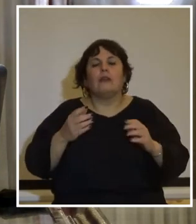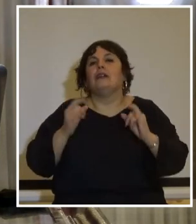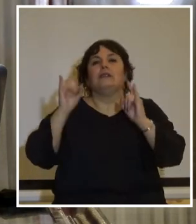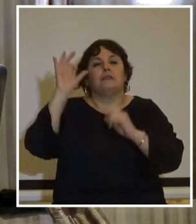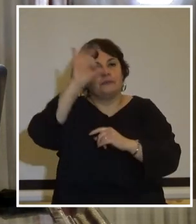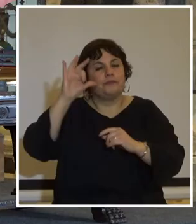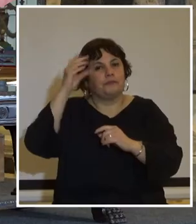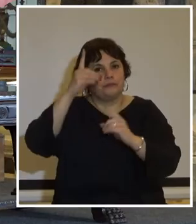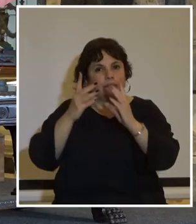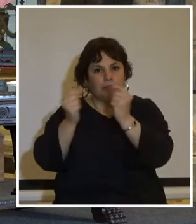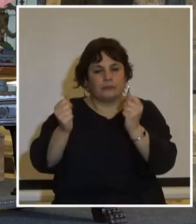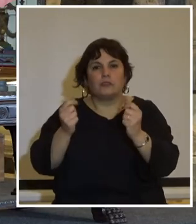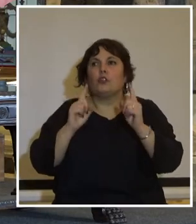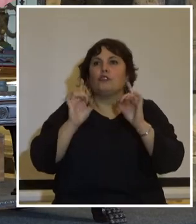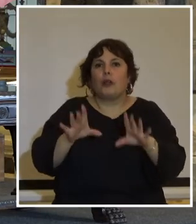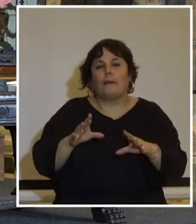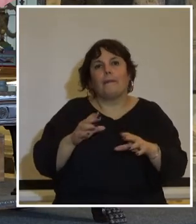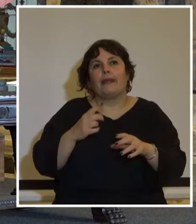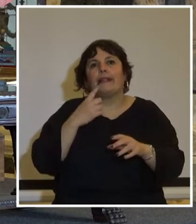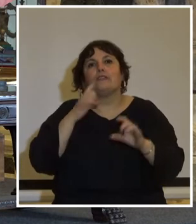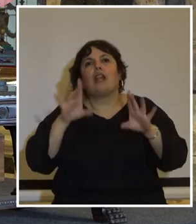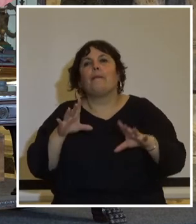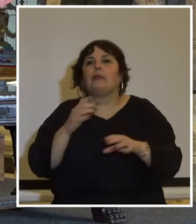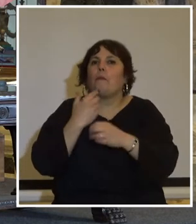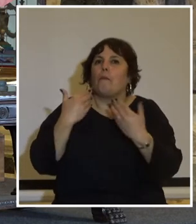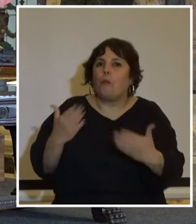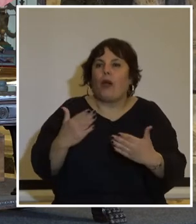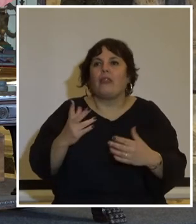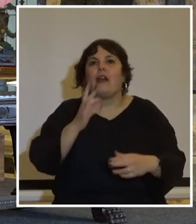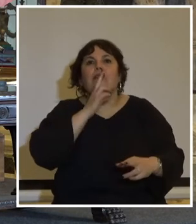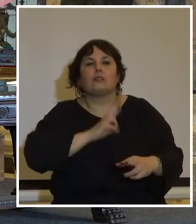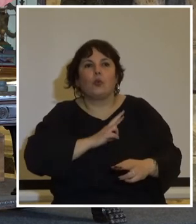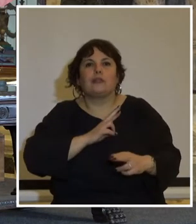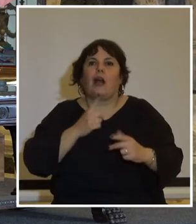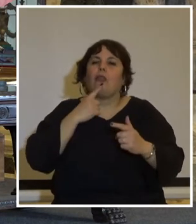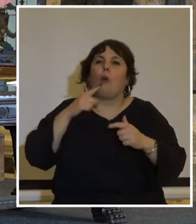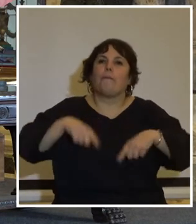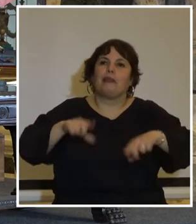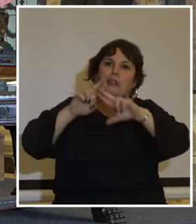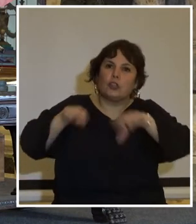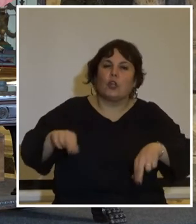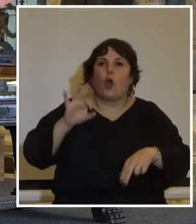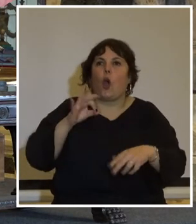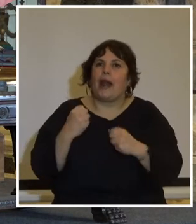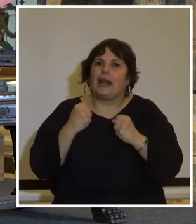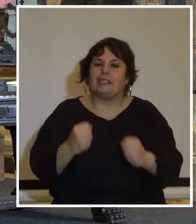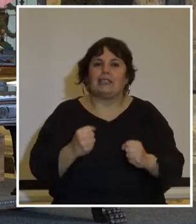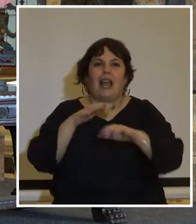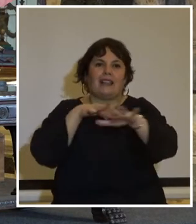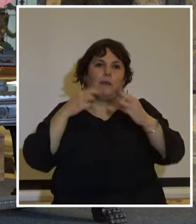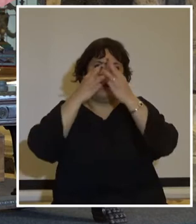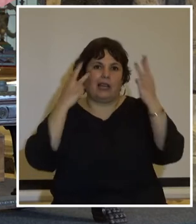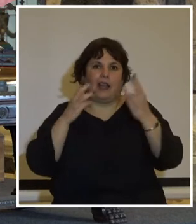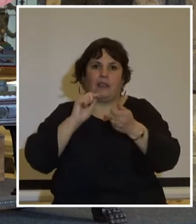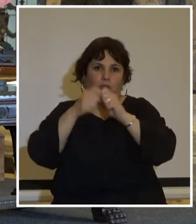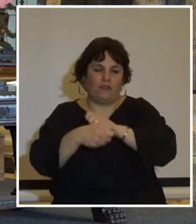de las cámaras no sólo está habilitada como resultado de la censura de un ministro de estado y la resistencia de la asamblea general de modificar su